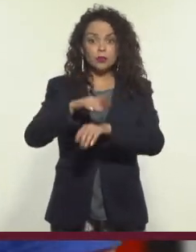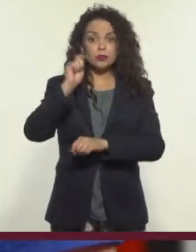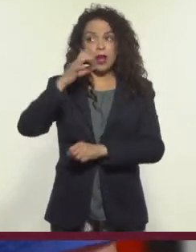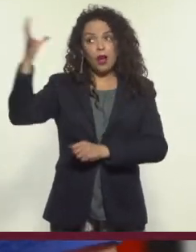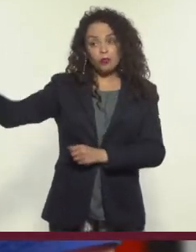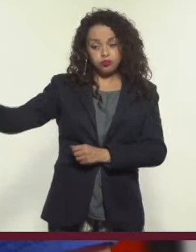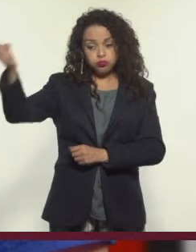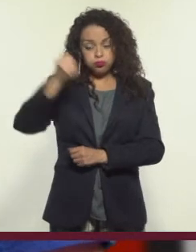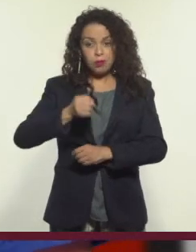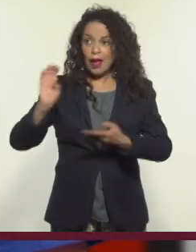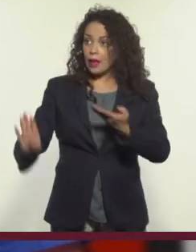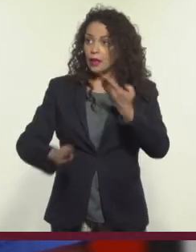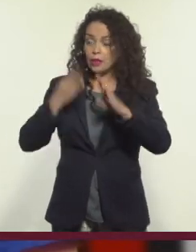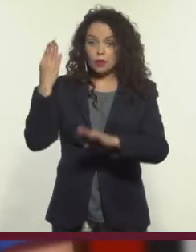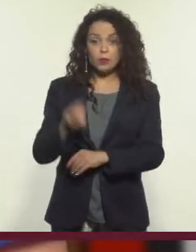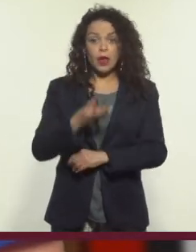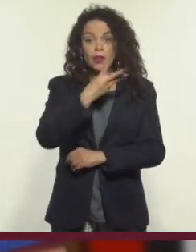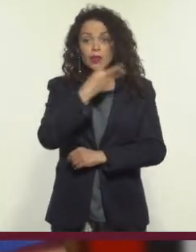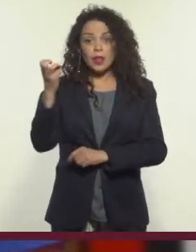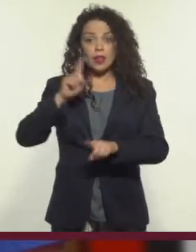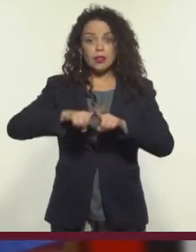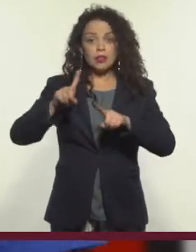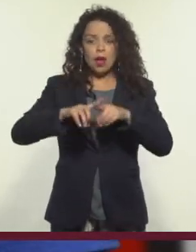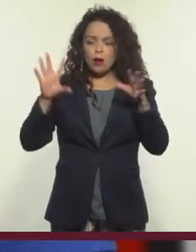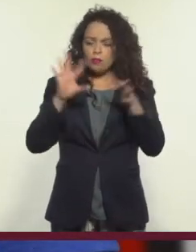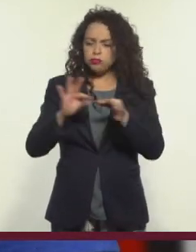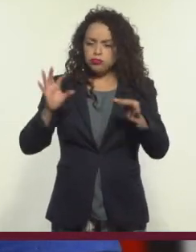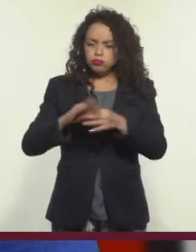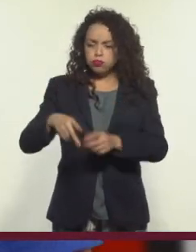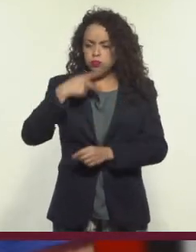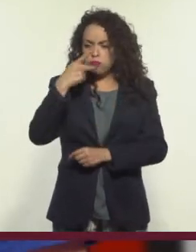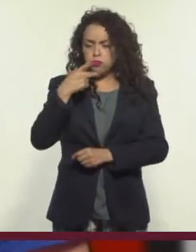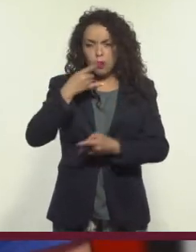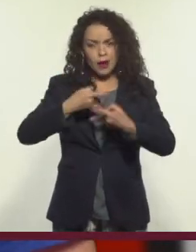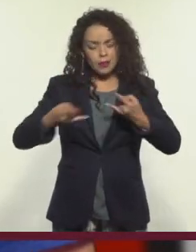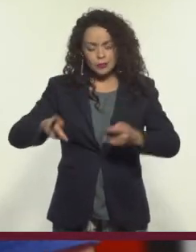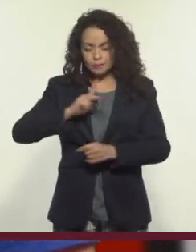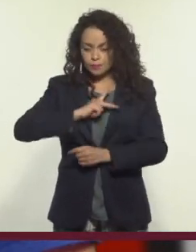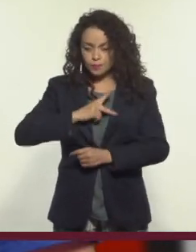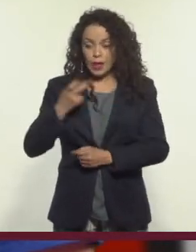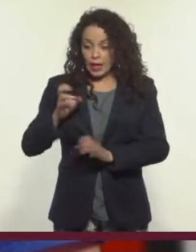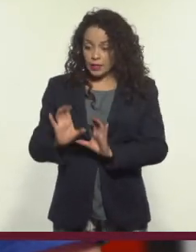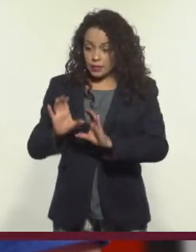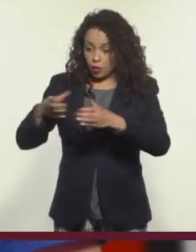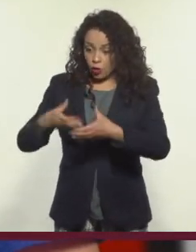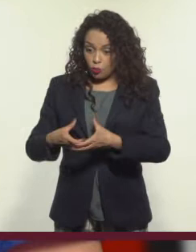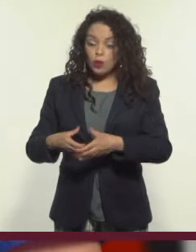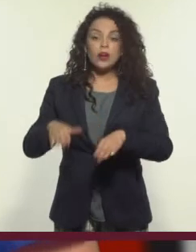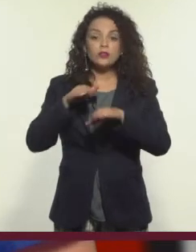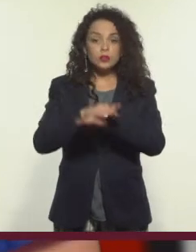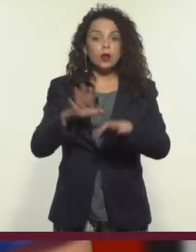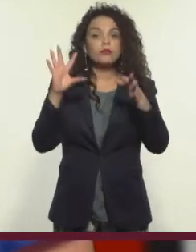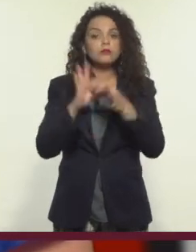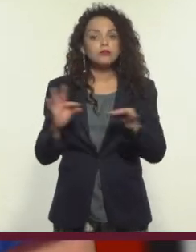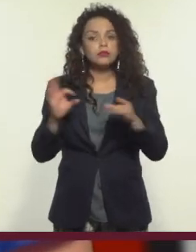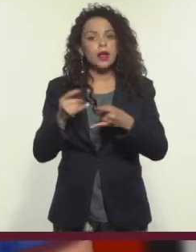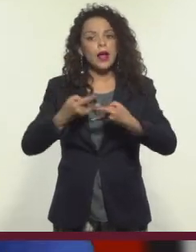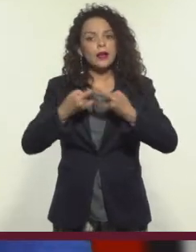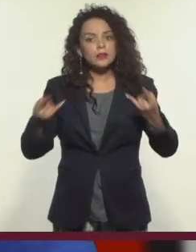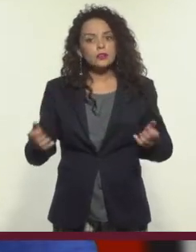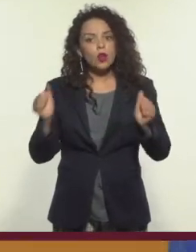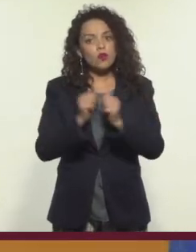deportación en el mundo, con más de 300 testimonios formando de esta manera una comunidad basada en narrativas